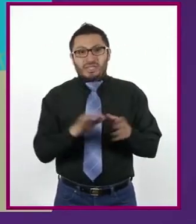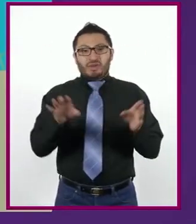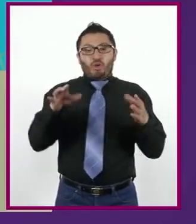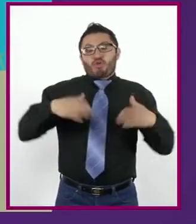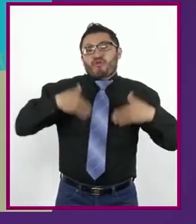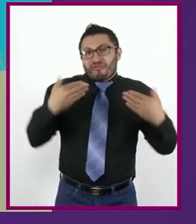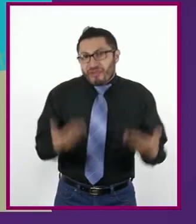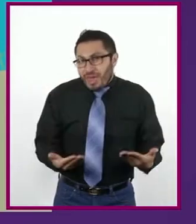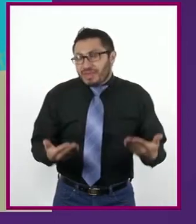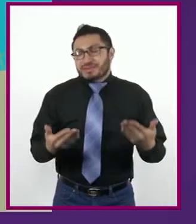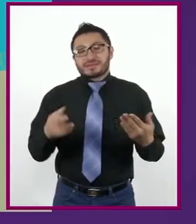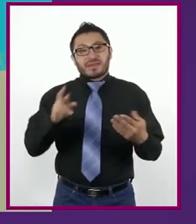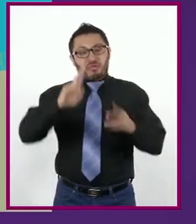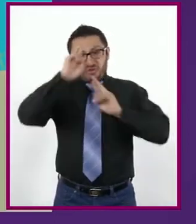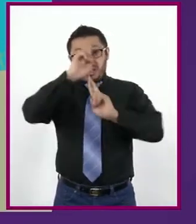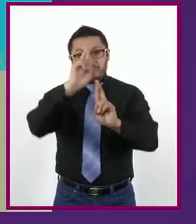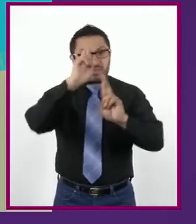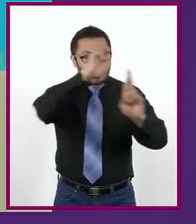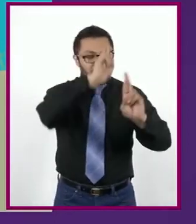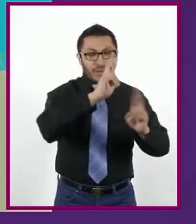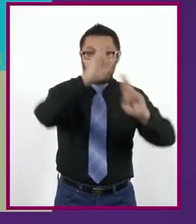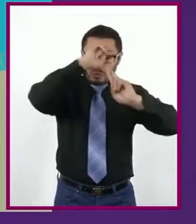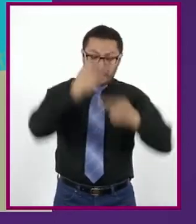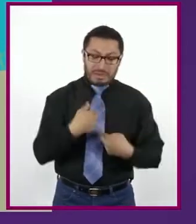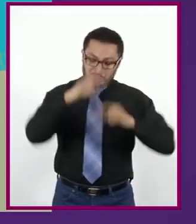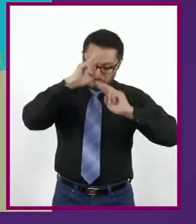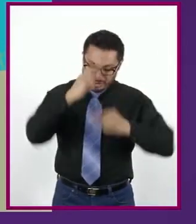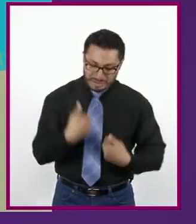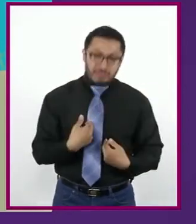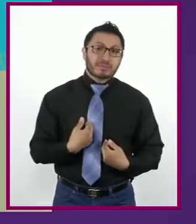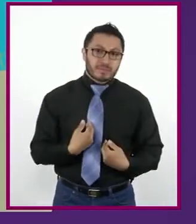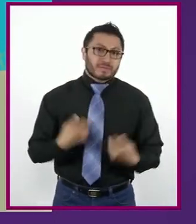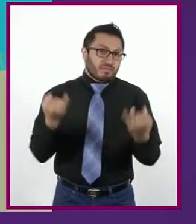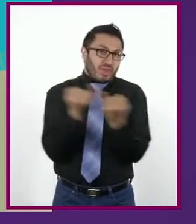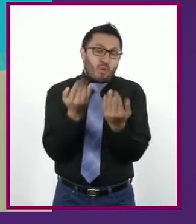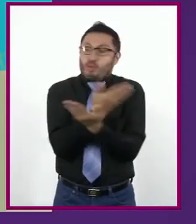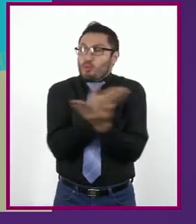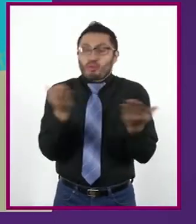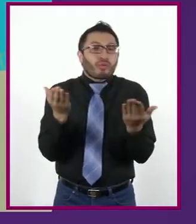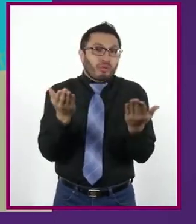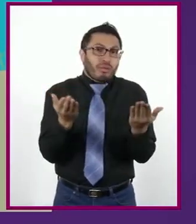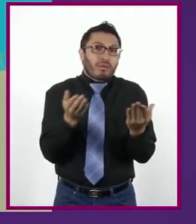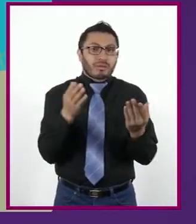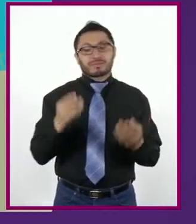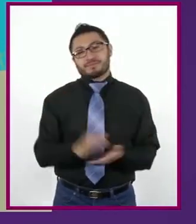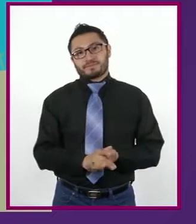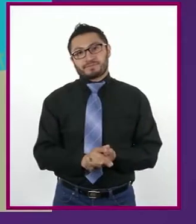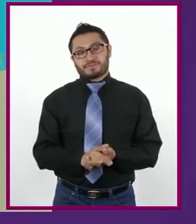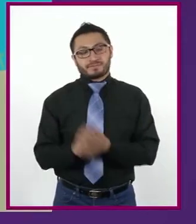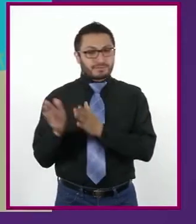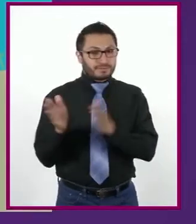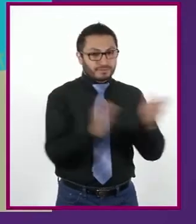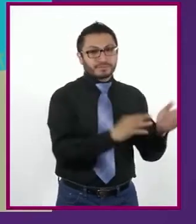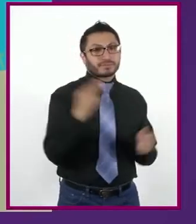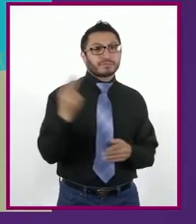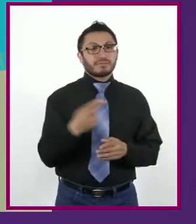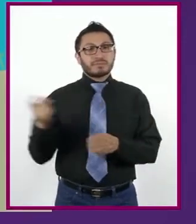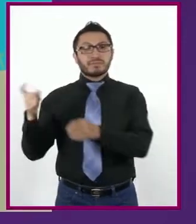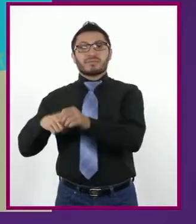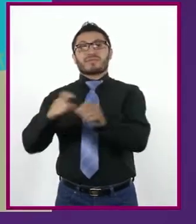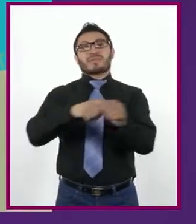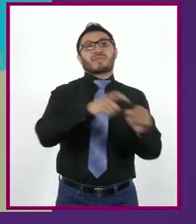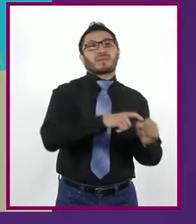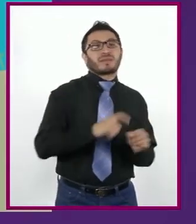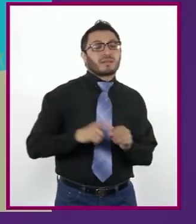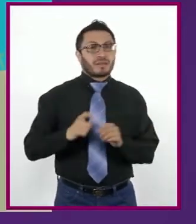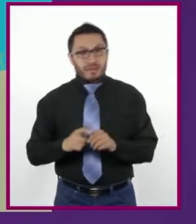confiar y ser respetados por nosotros mismos y por los demás. Las necesidades de filiación se basan en las relaciones